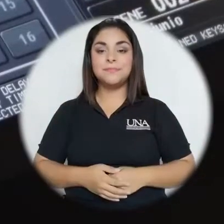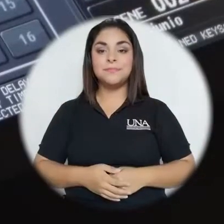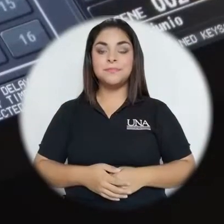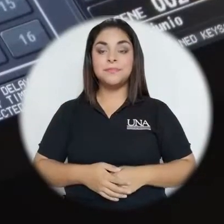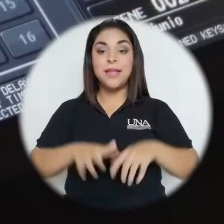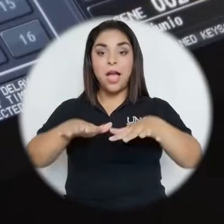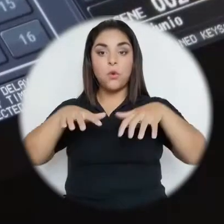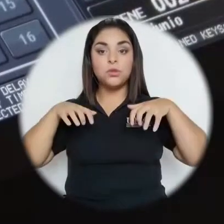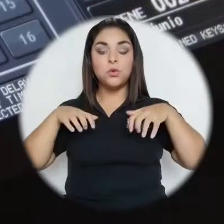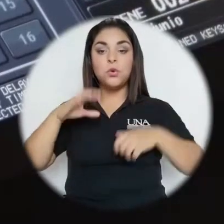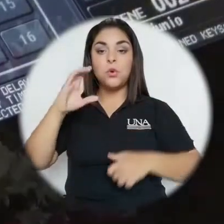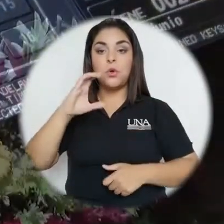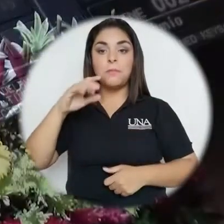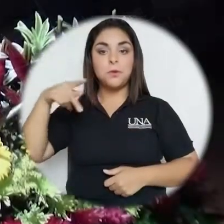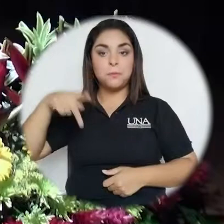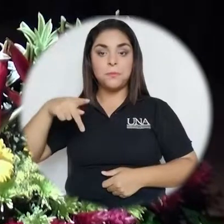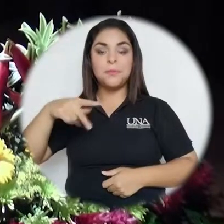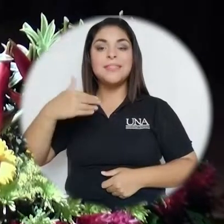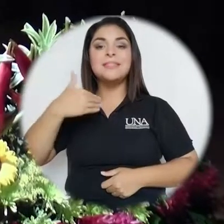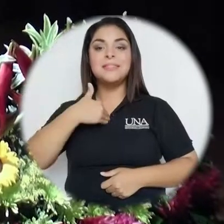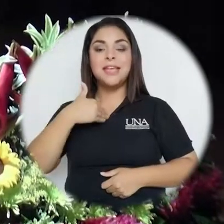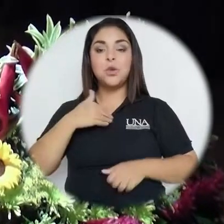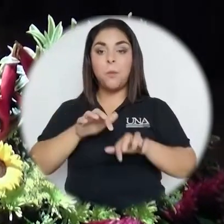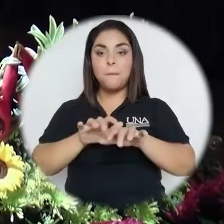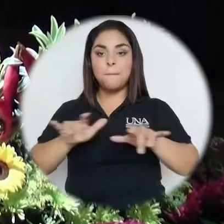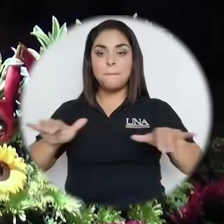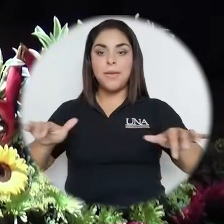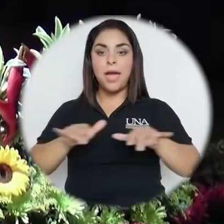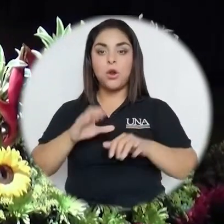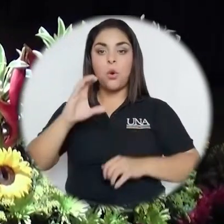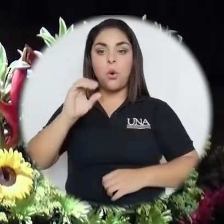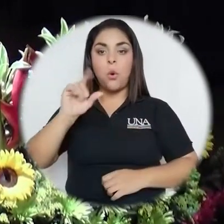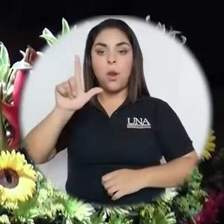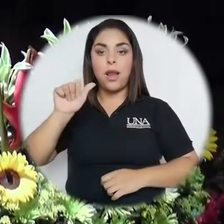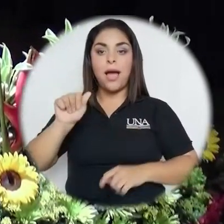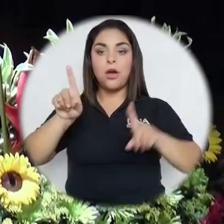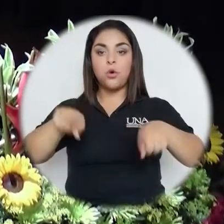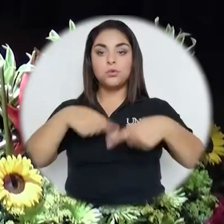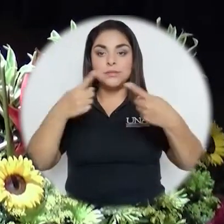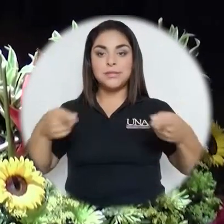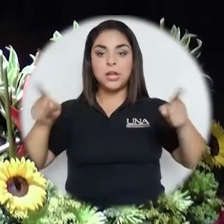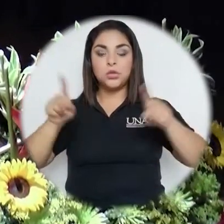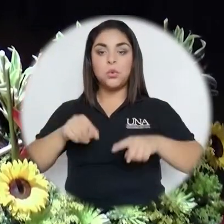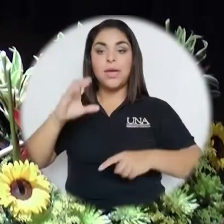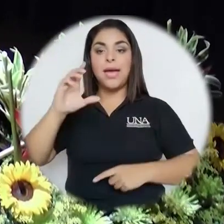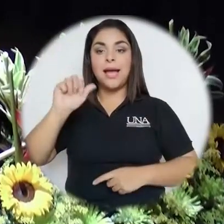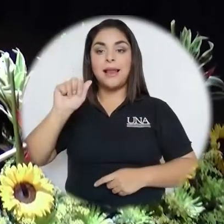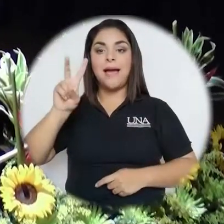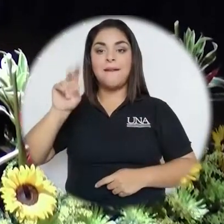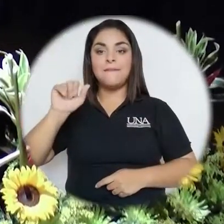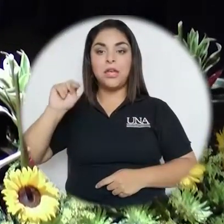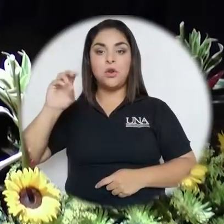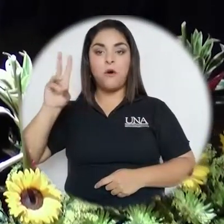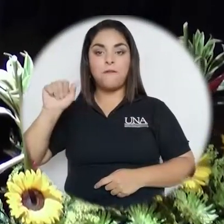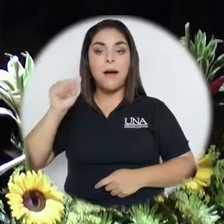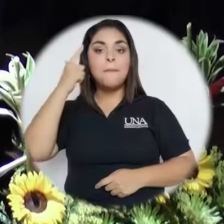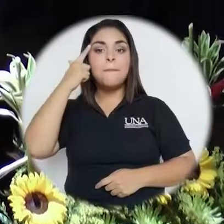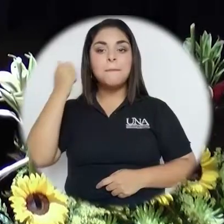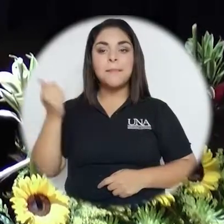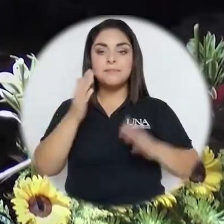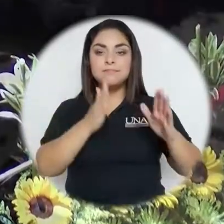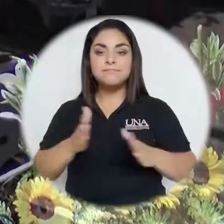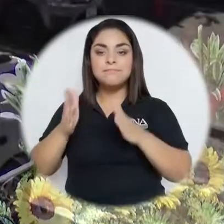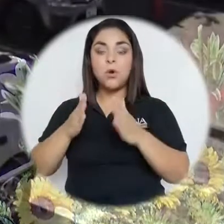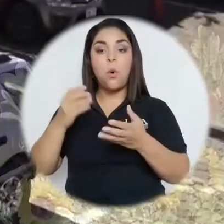Auditorio Clodomiro Picado posee un piano de cola de concierto y un clavinova para la preparación o estudio